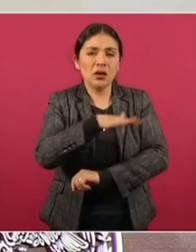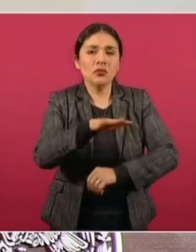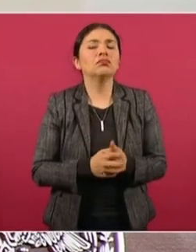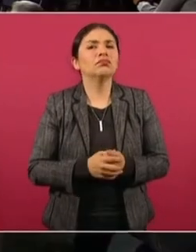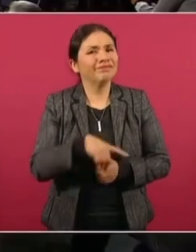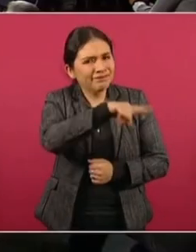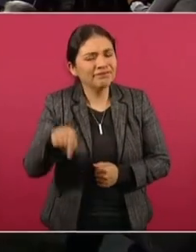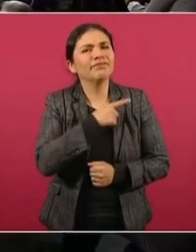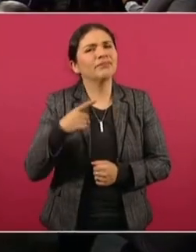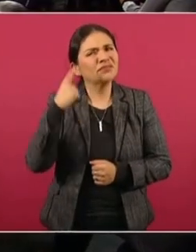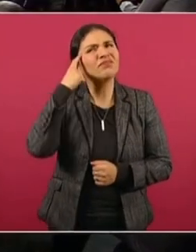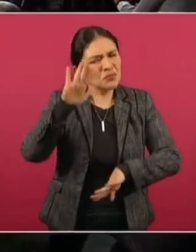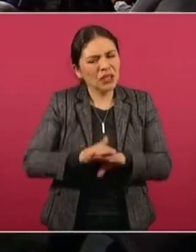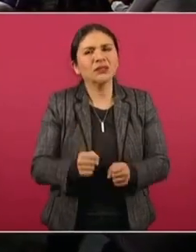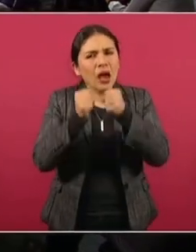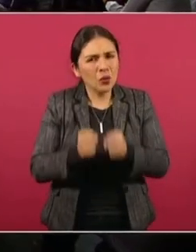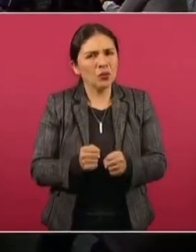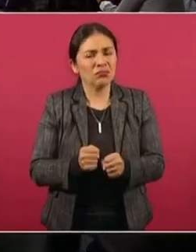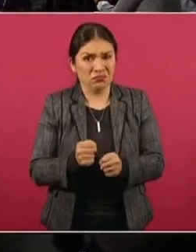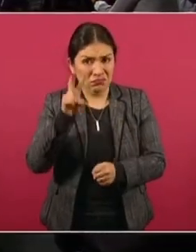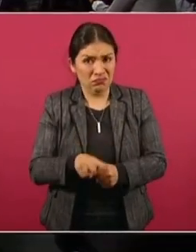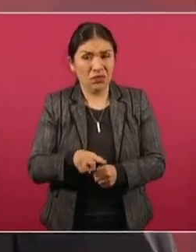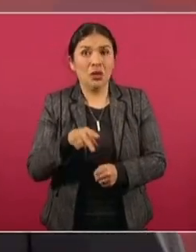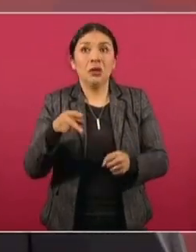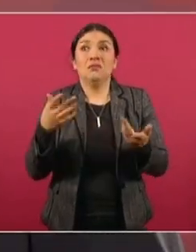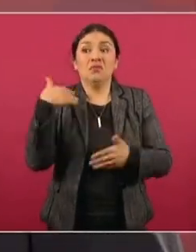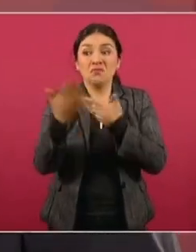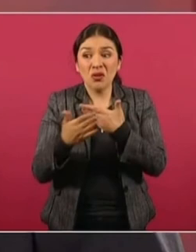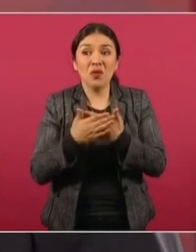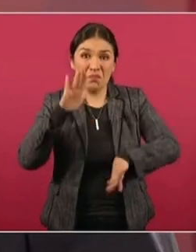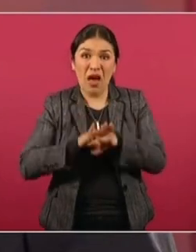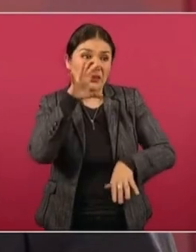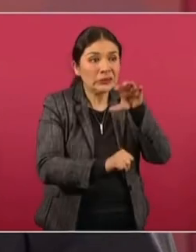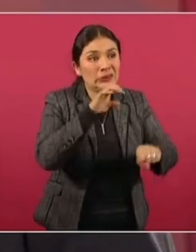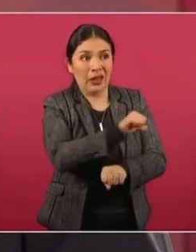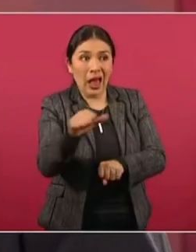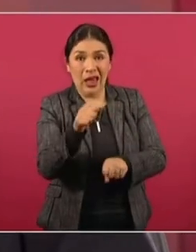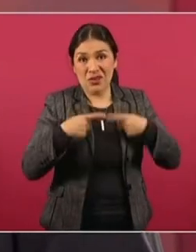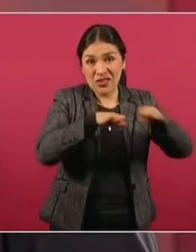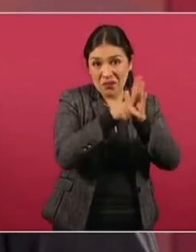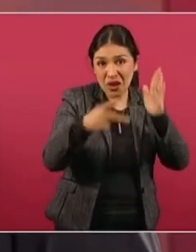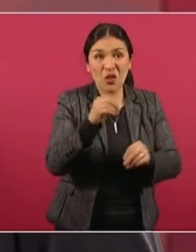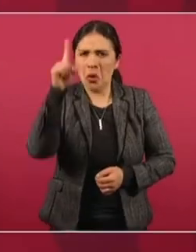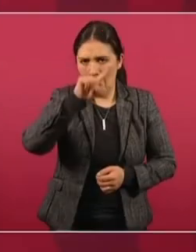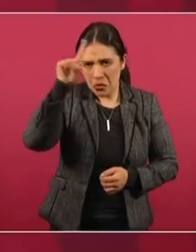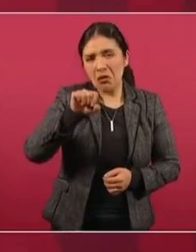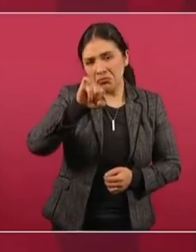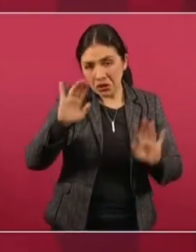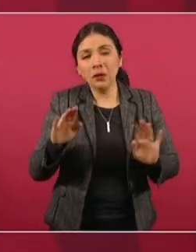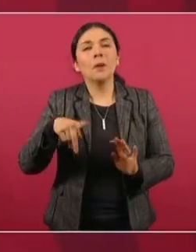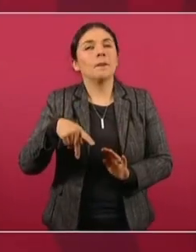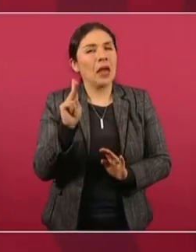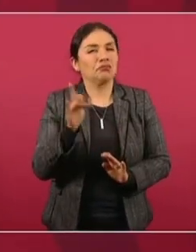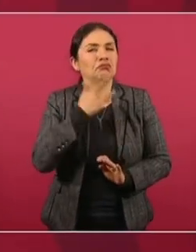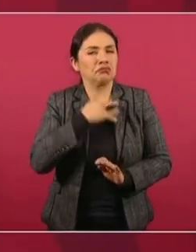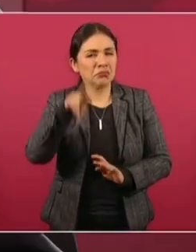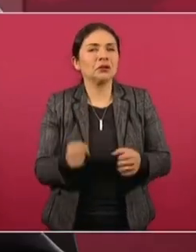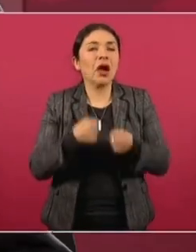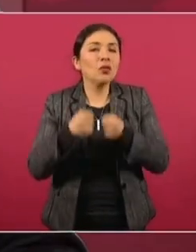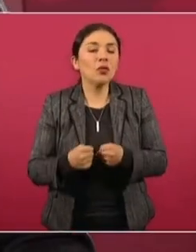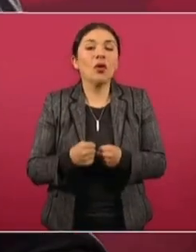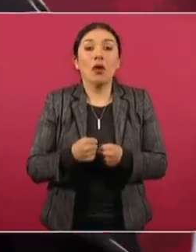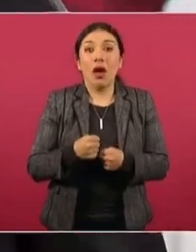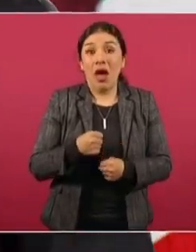tengan la seguridad de que no van a ser perseguidos, ni hostigados, ni censurados. Estoy seguro que